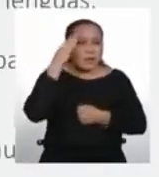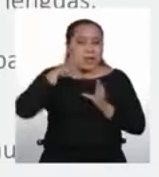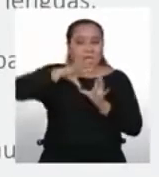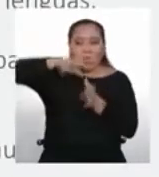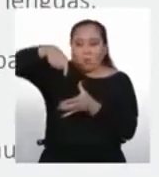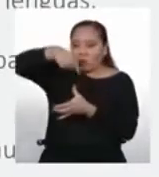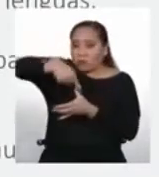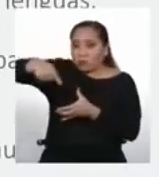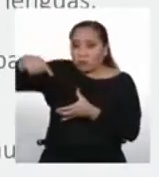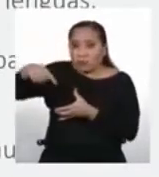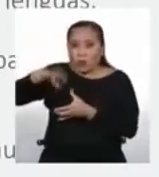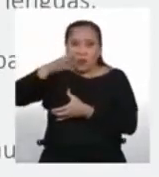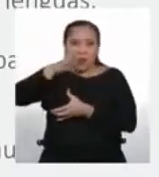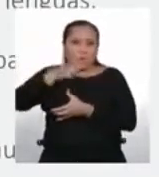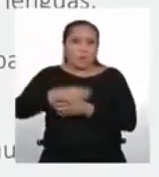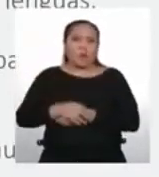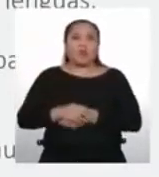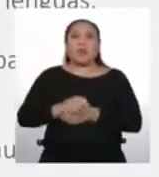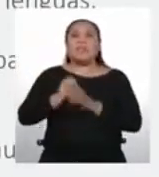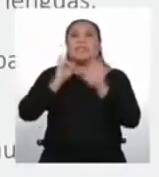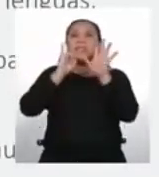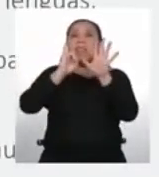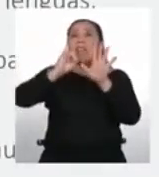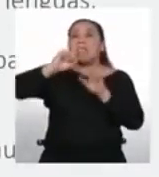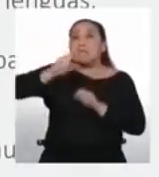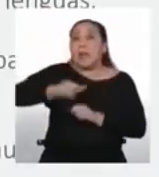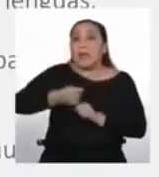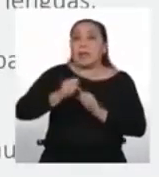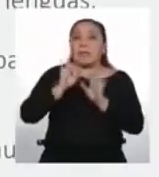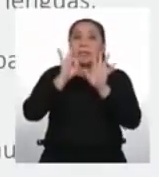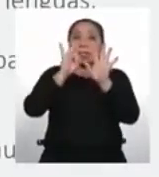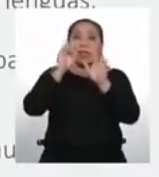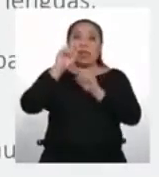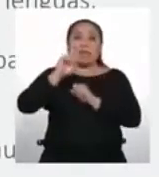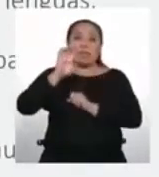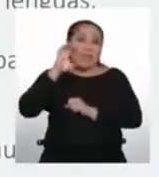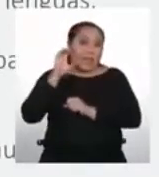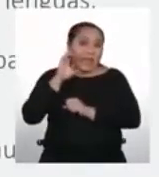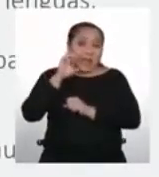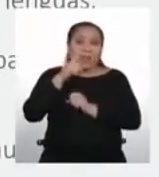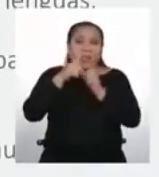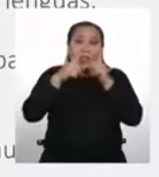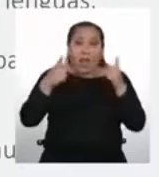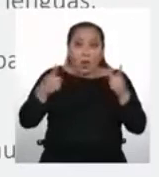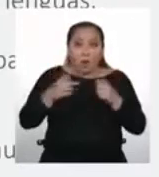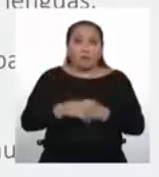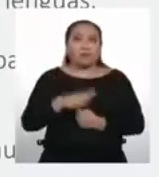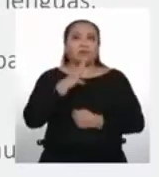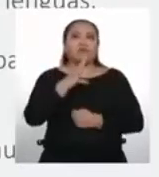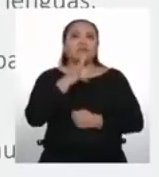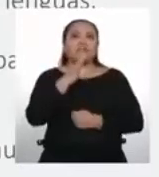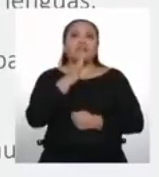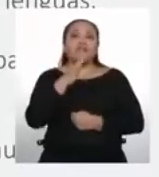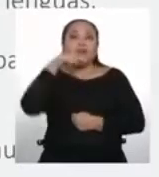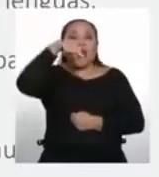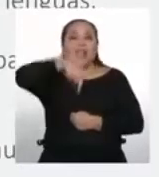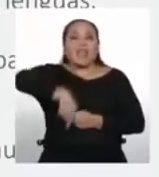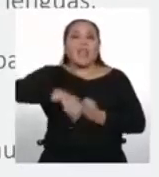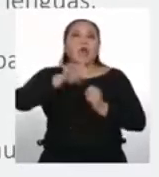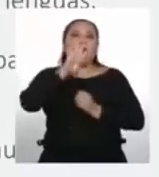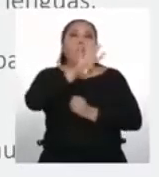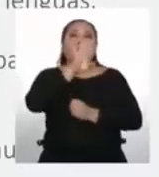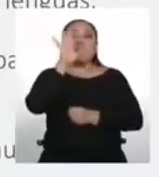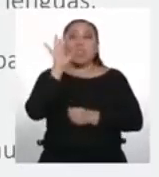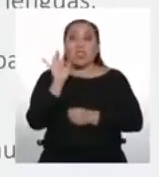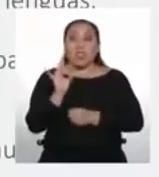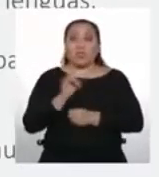existen aproximadamente 6.700 lenguas? De ellas, 48 son habladas en nuestro país, por